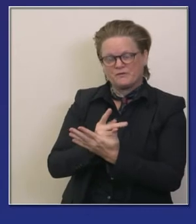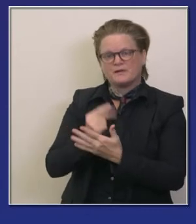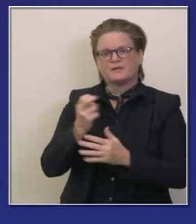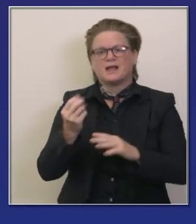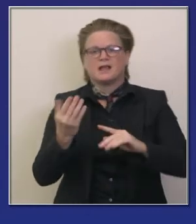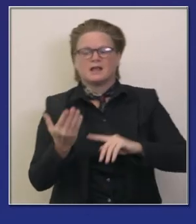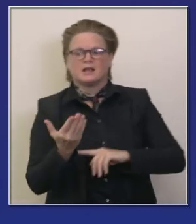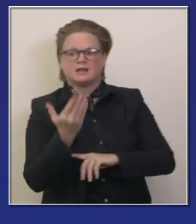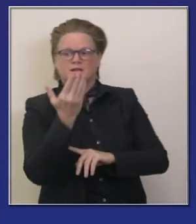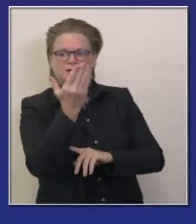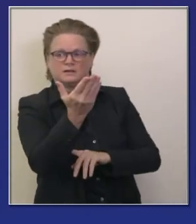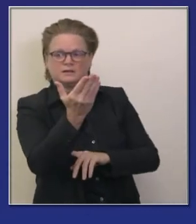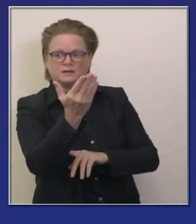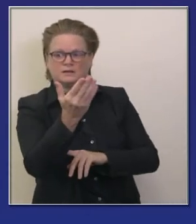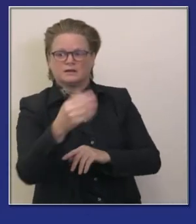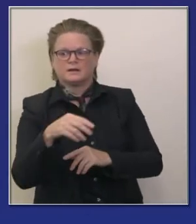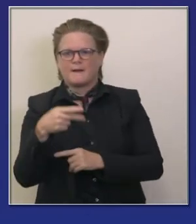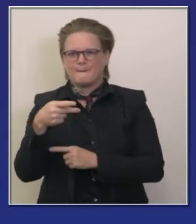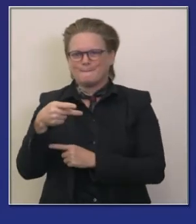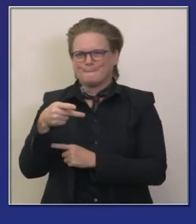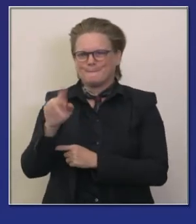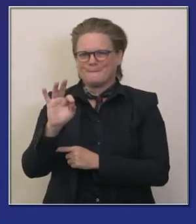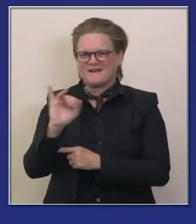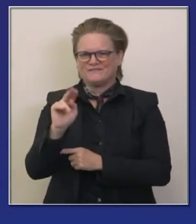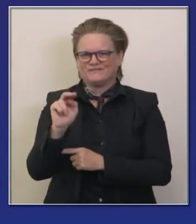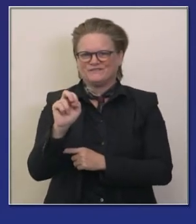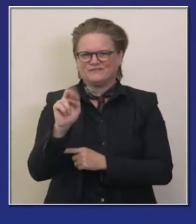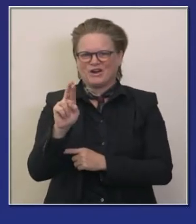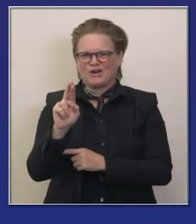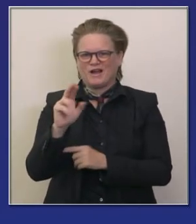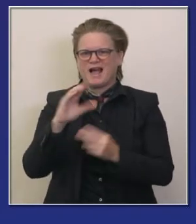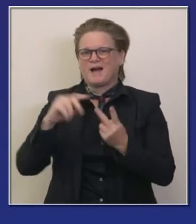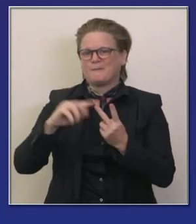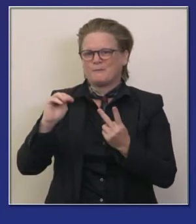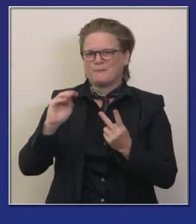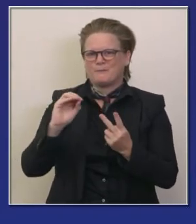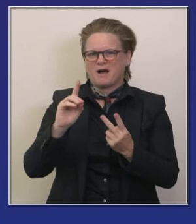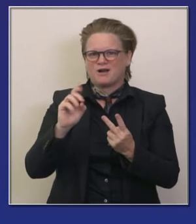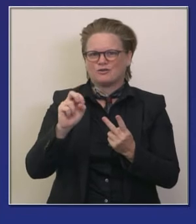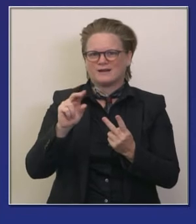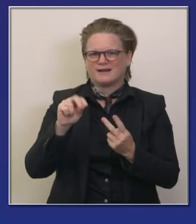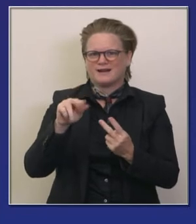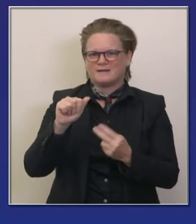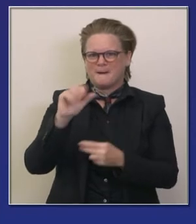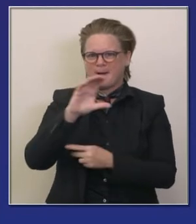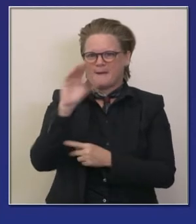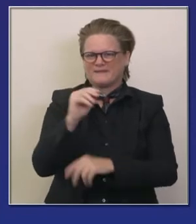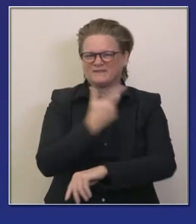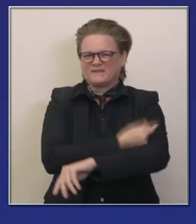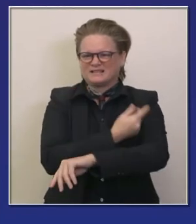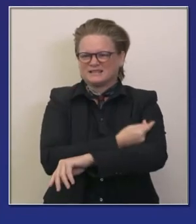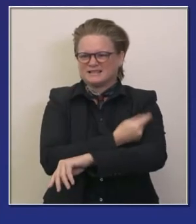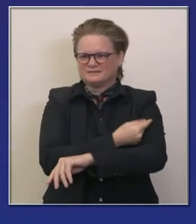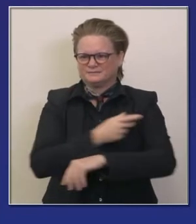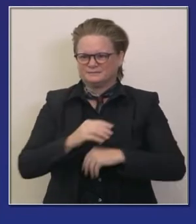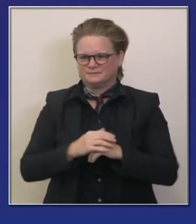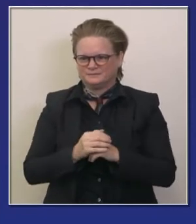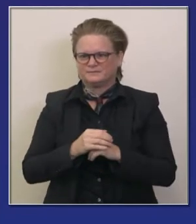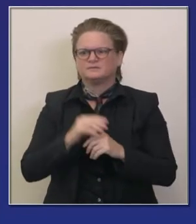enviadas estamos hablando de fallo en la primera fase fallo está haciendo su propia distribución moderna